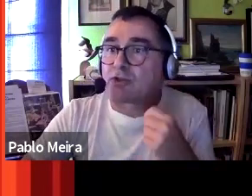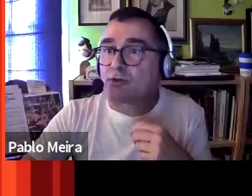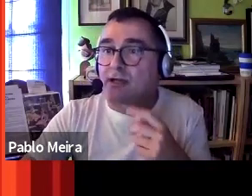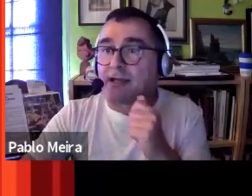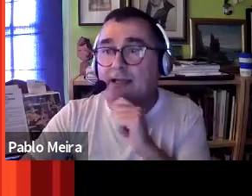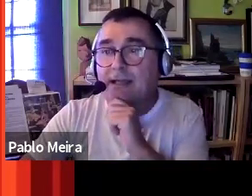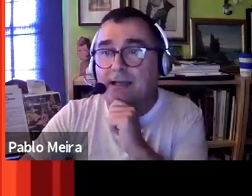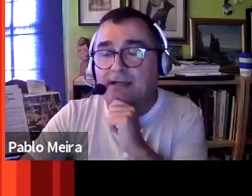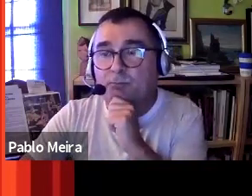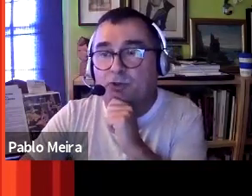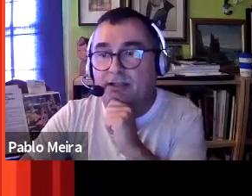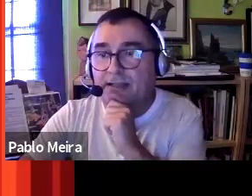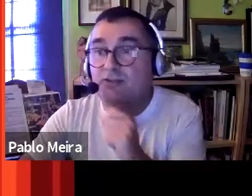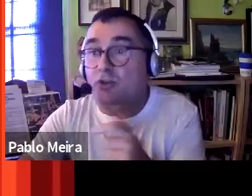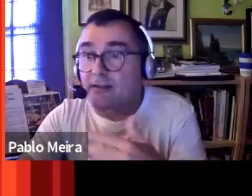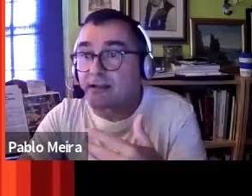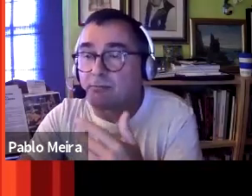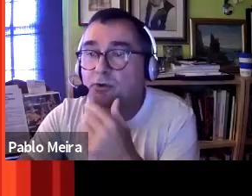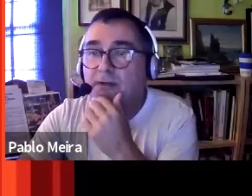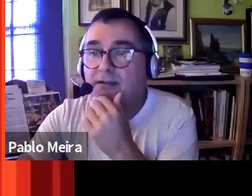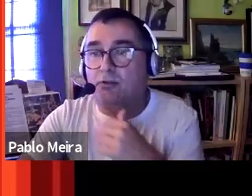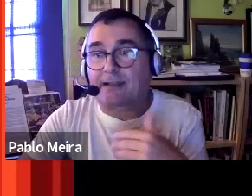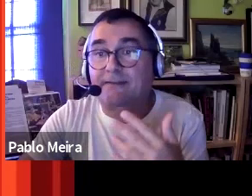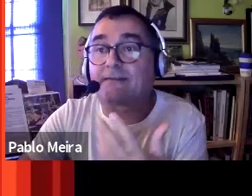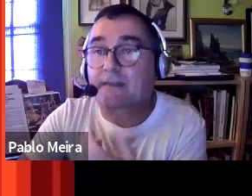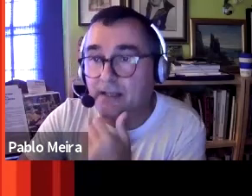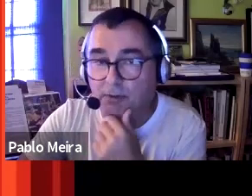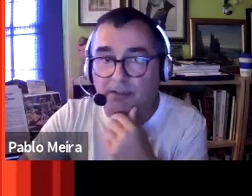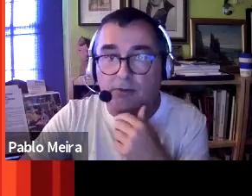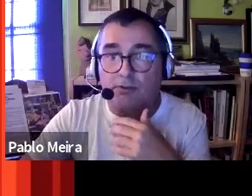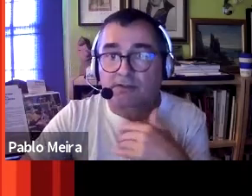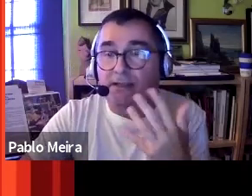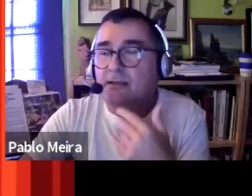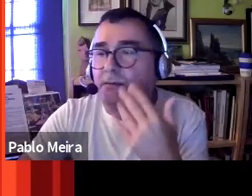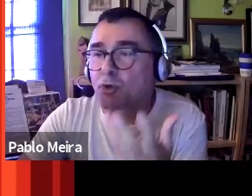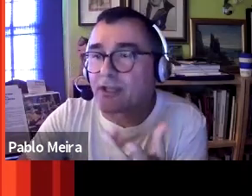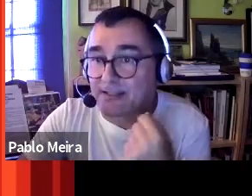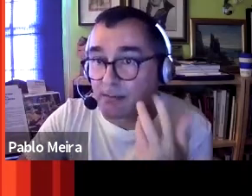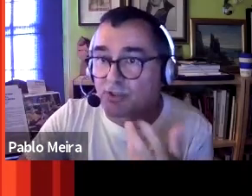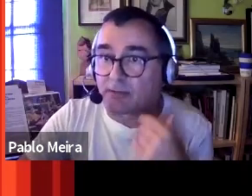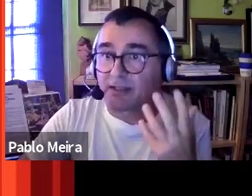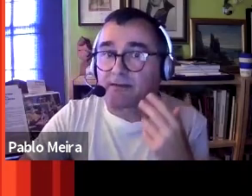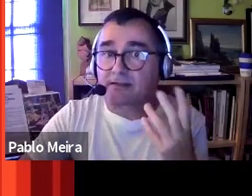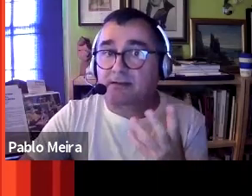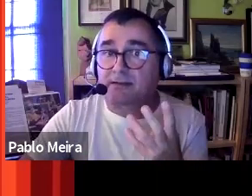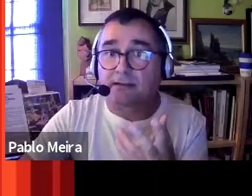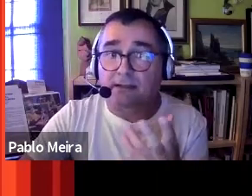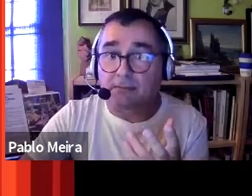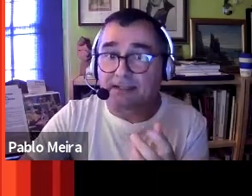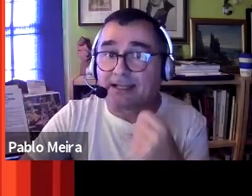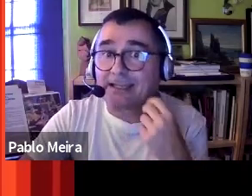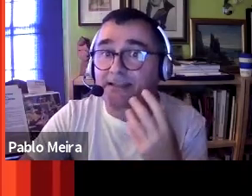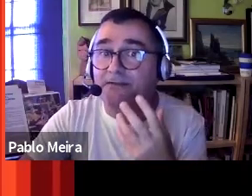cuestión que nos ayuda a responder la historia del cambio climático, de la ciencia del cambio climático, es por qué estamos en emergencia